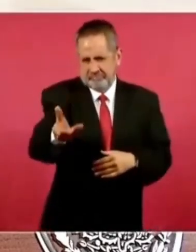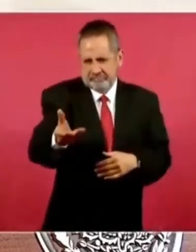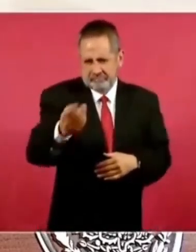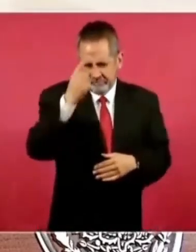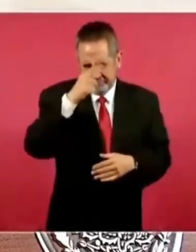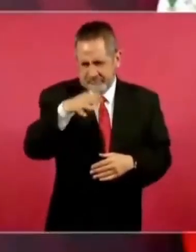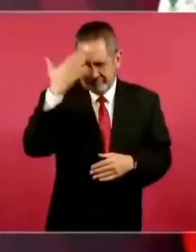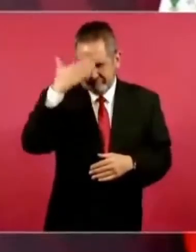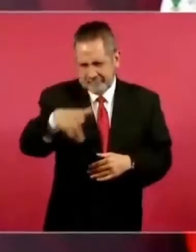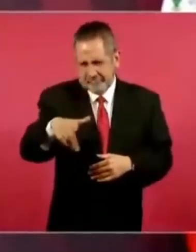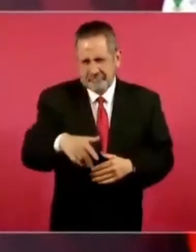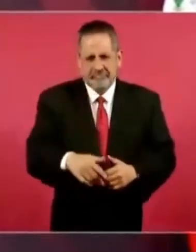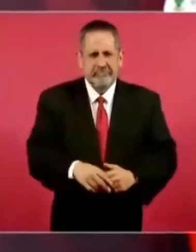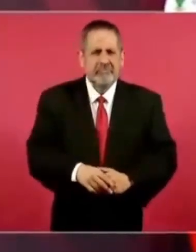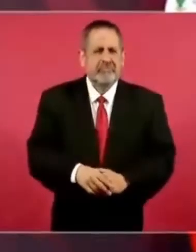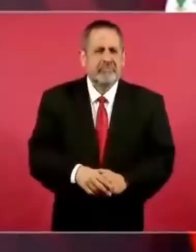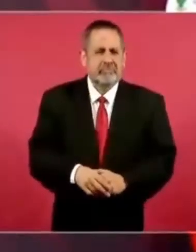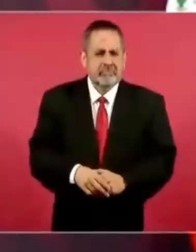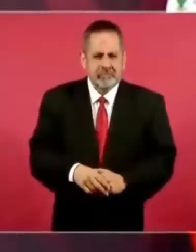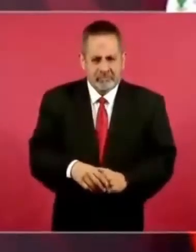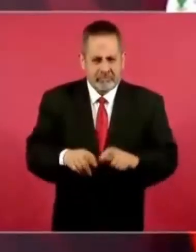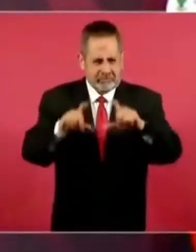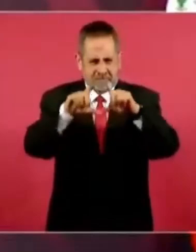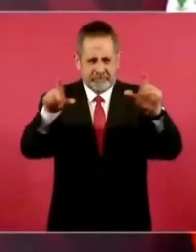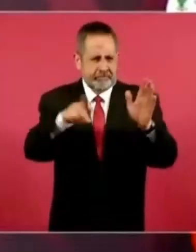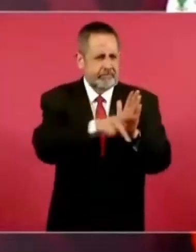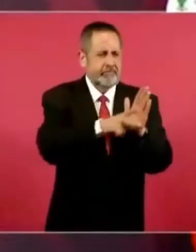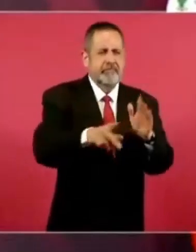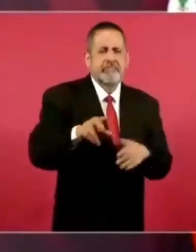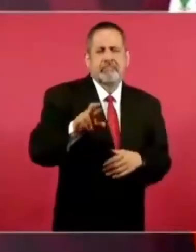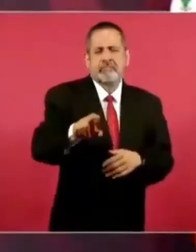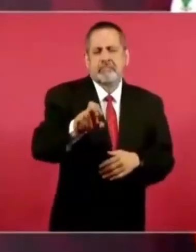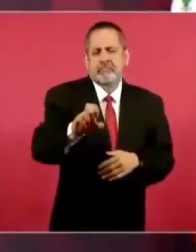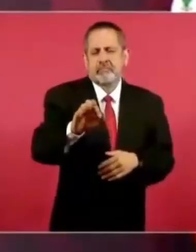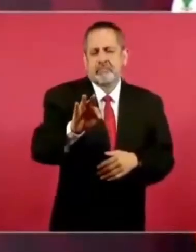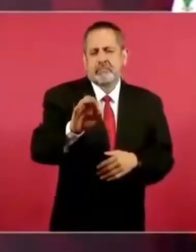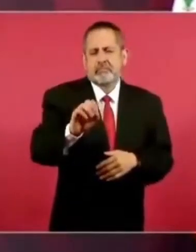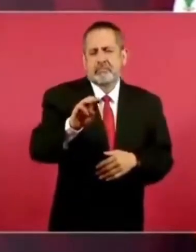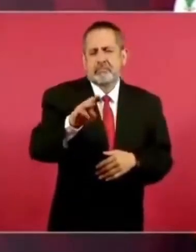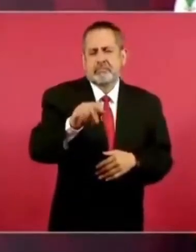la del Reforma,